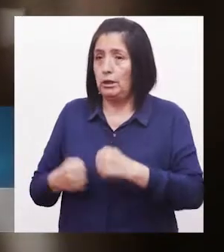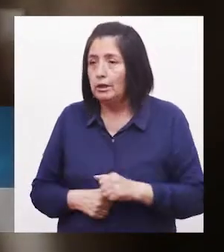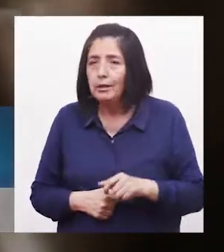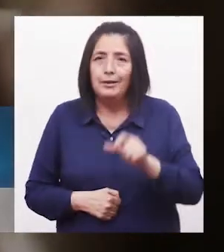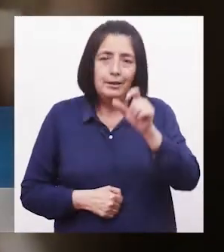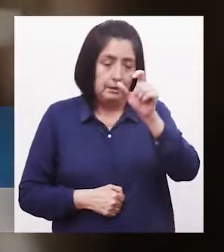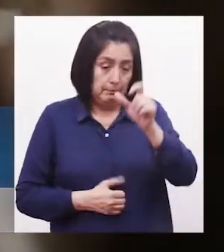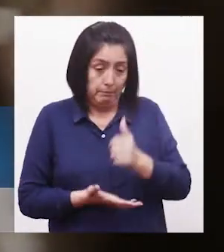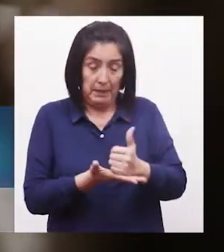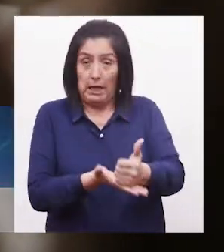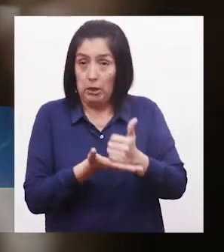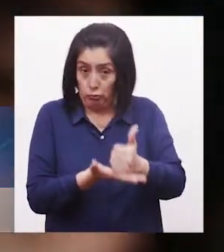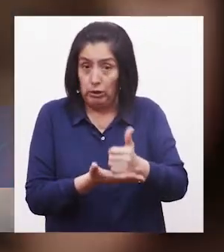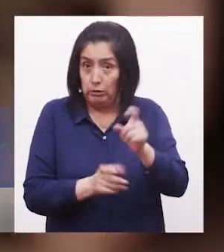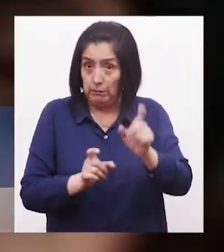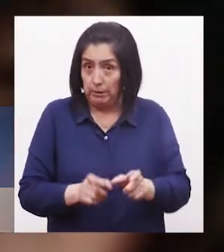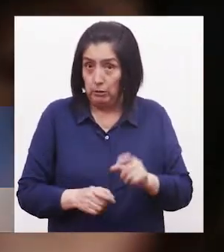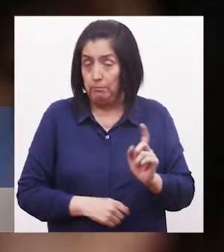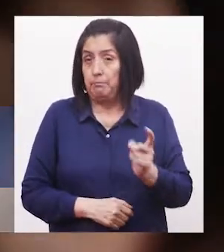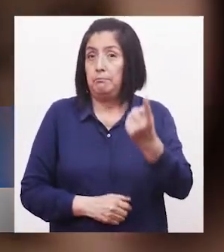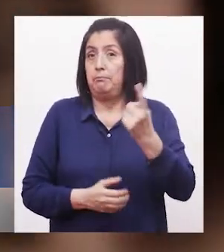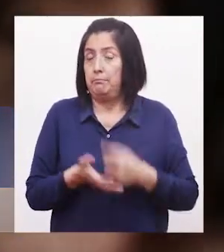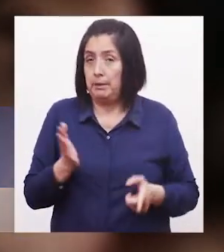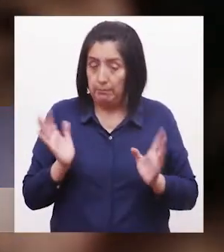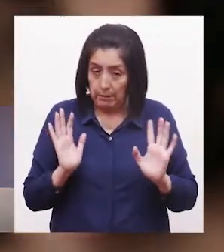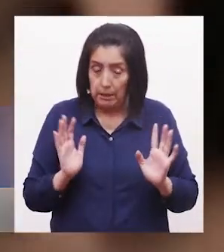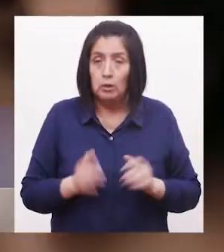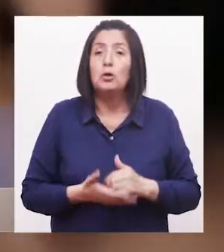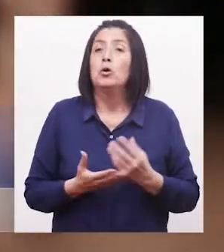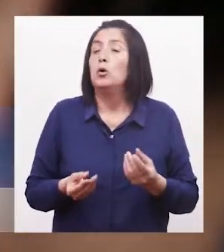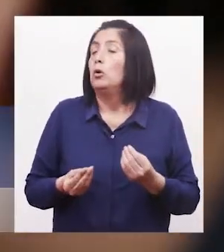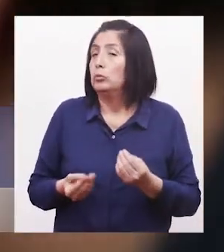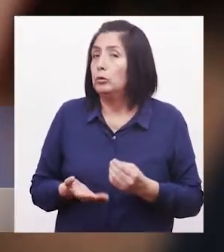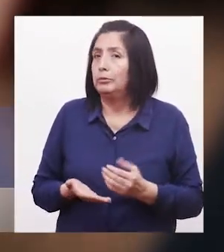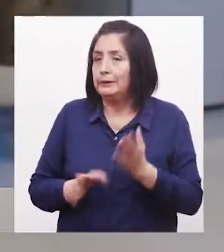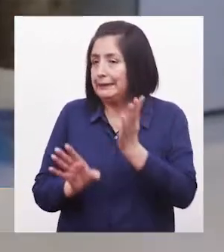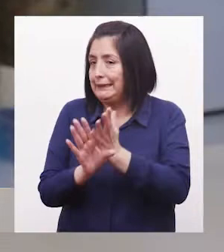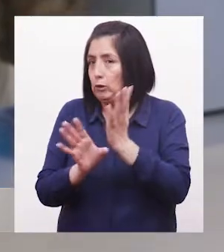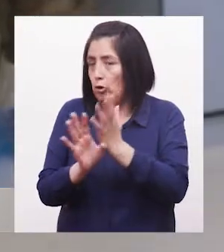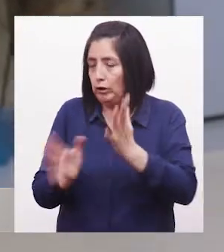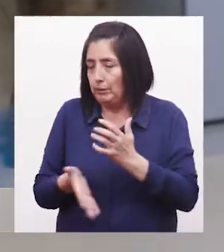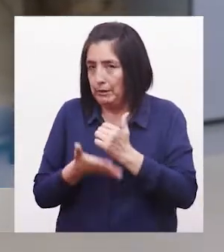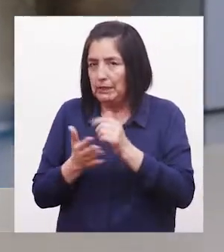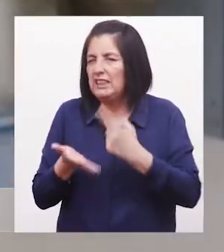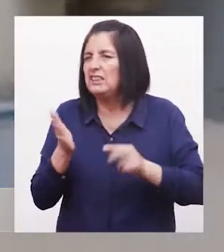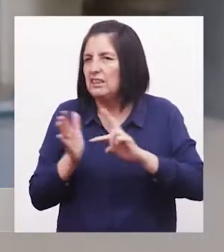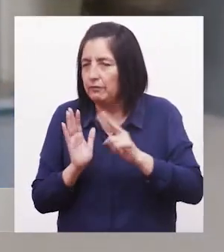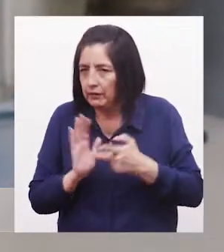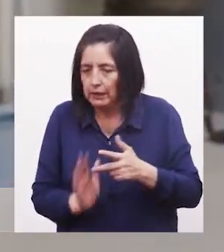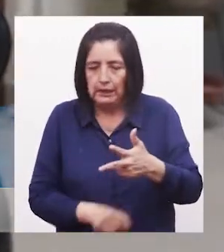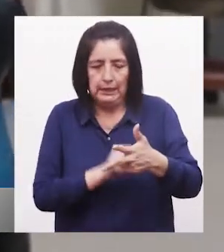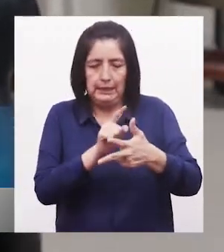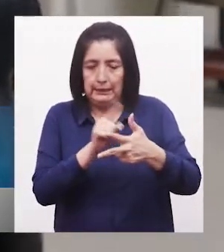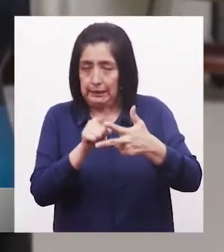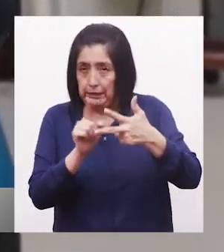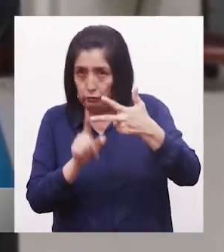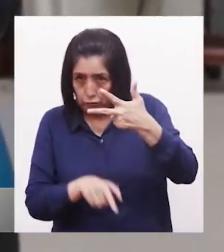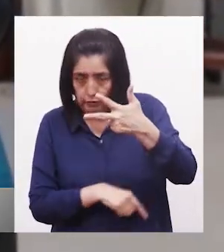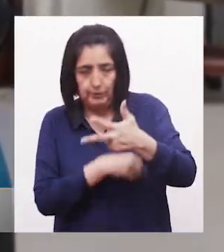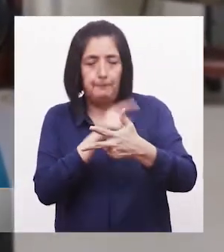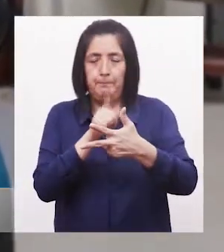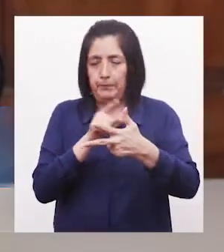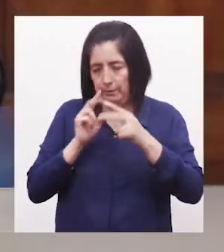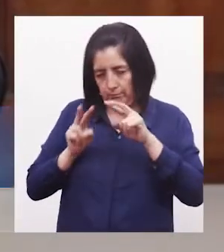una persona que está en crisis de ira Debemos brindar los primeros auxilios psicológicos Que implican tres pasos fundamentales